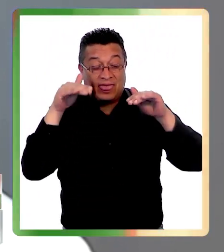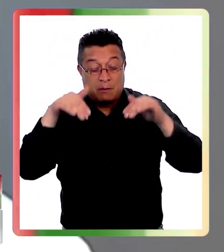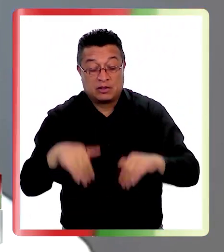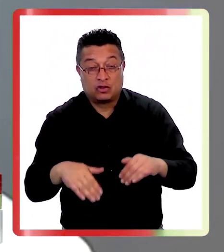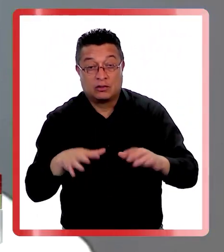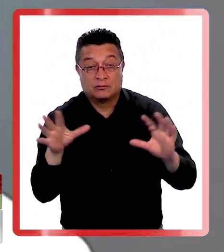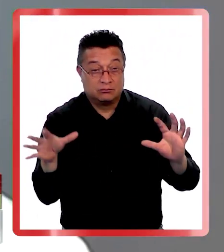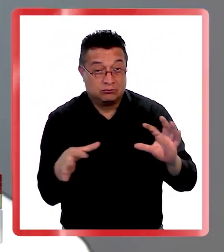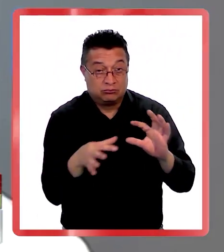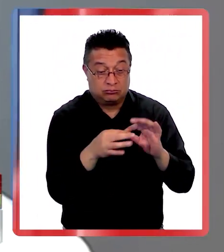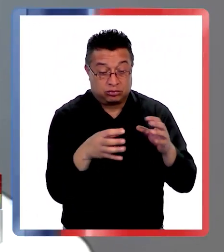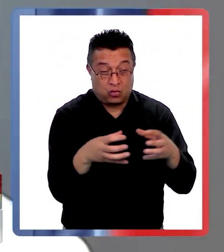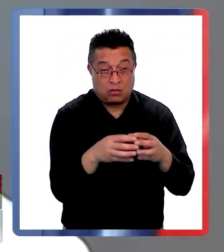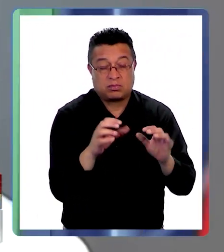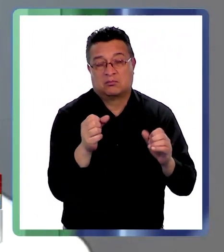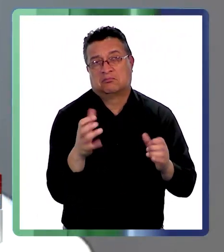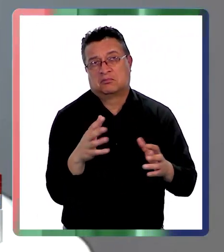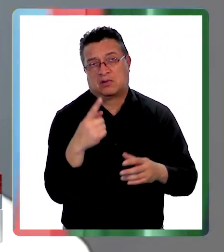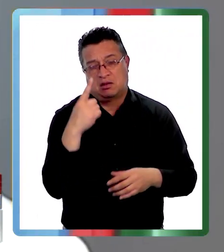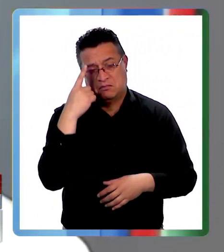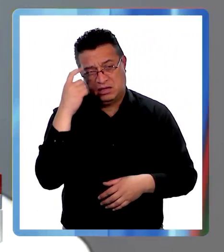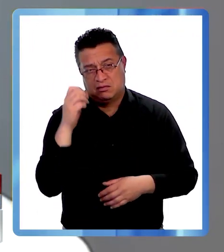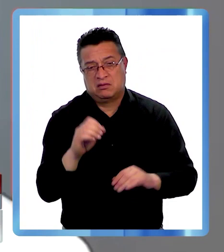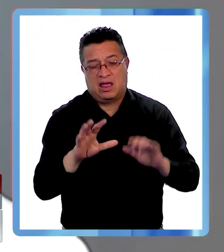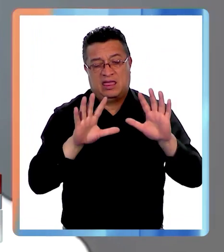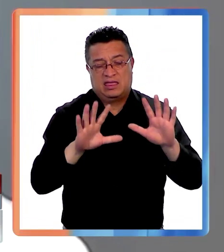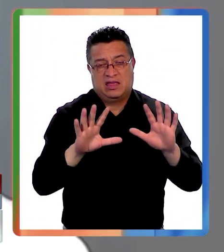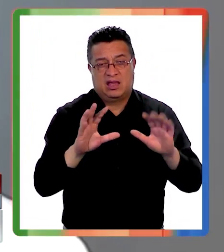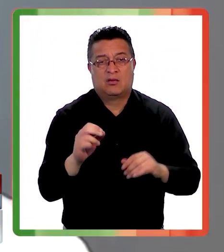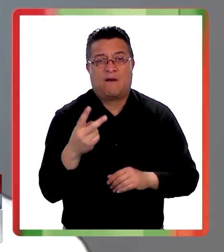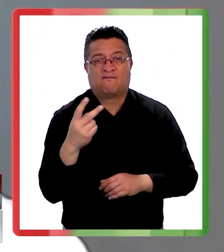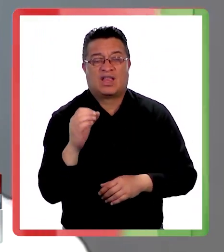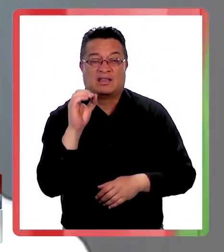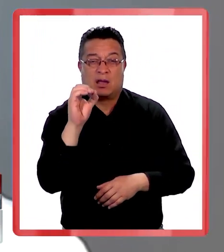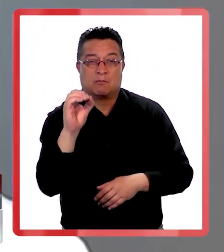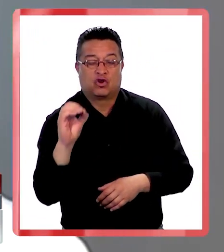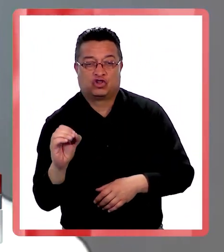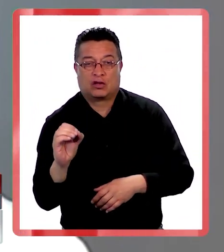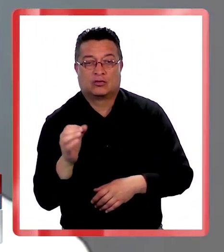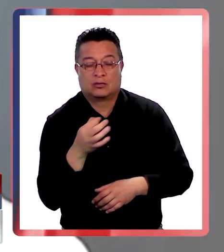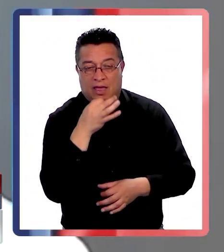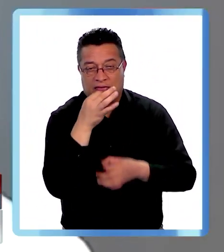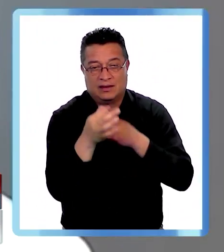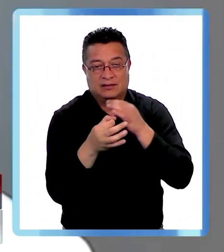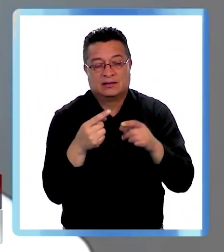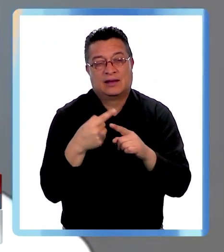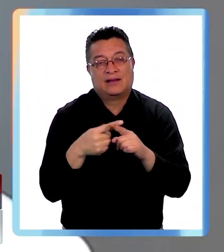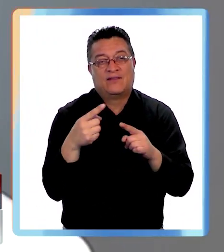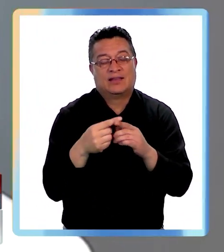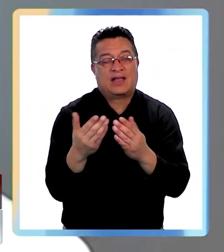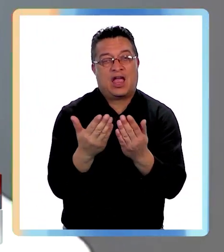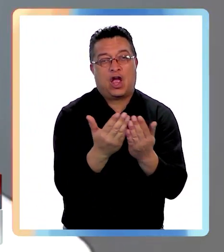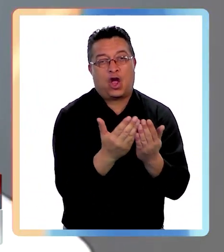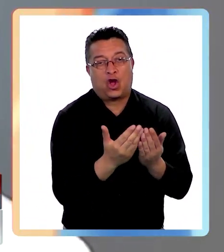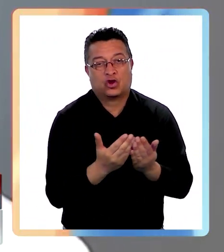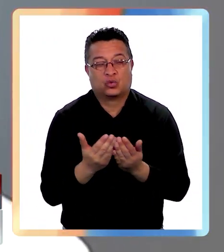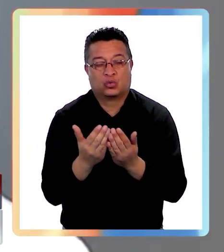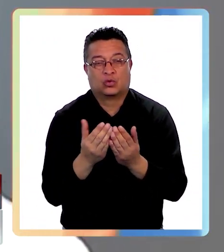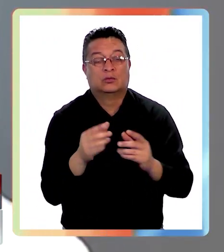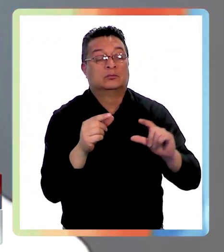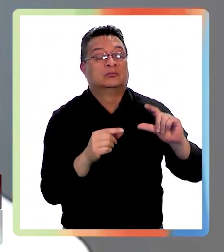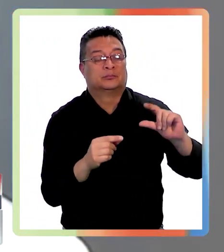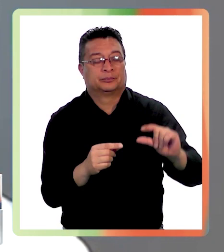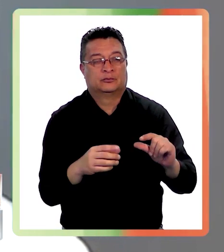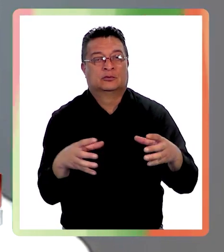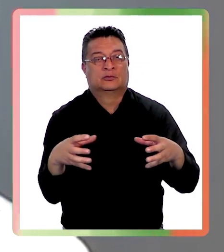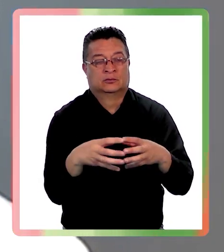corresponden a este grupo se calculan entre el 10 o más del 20%, según los distintos estudios, ¿no? O sea, un grupo menor